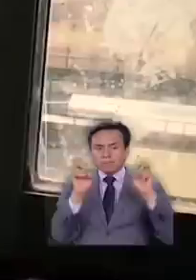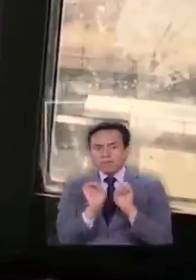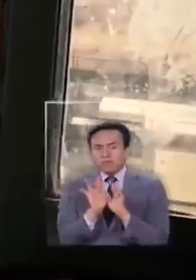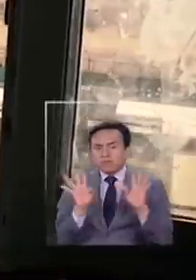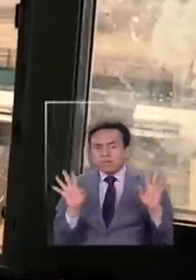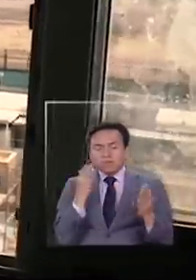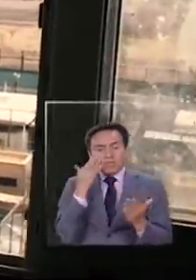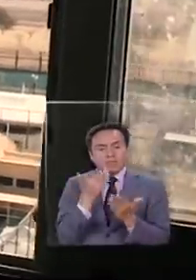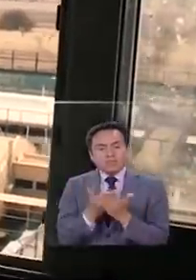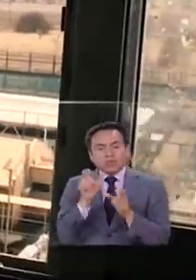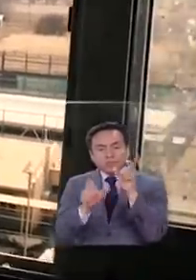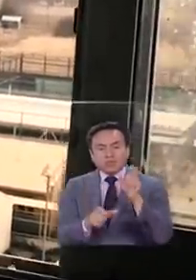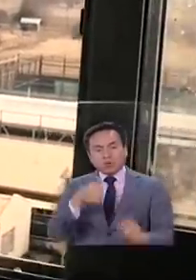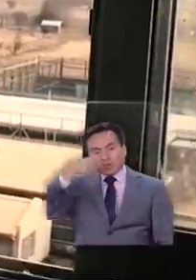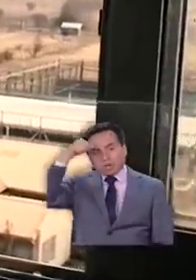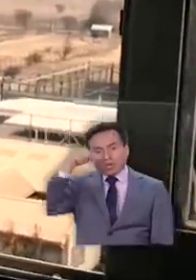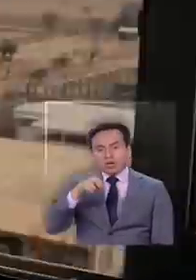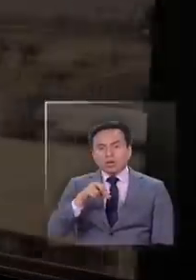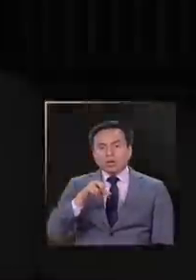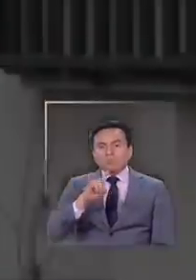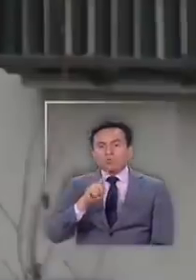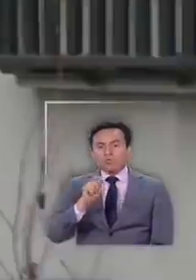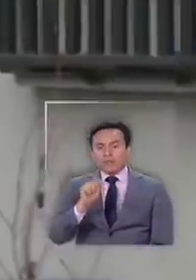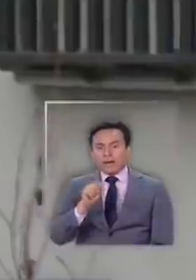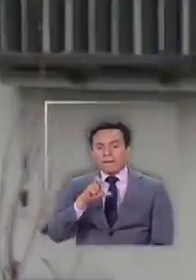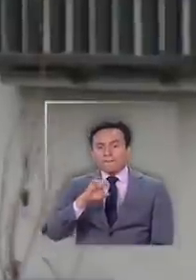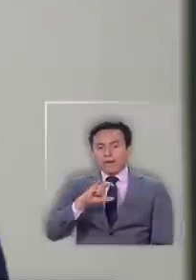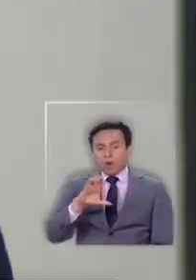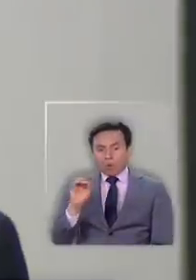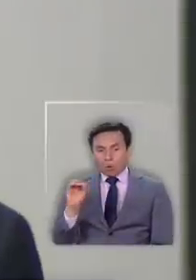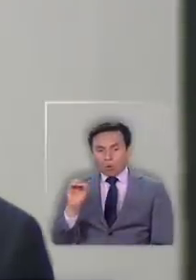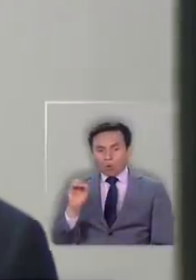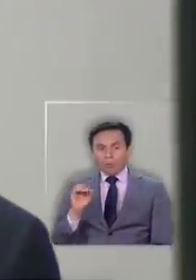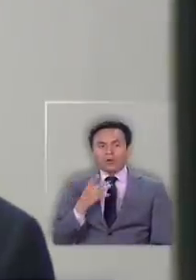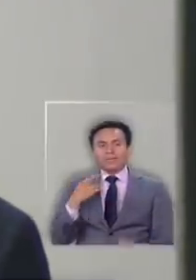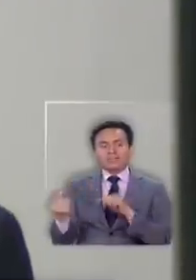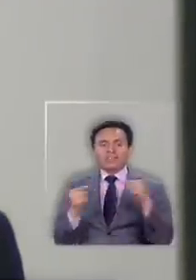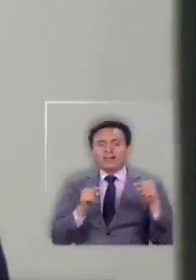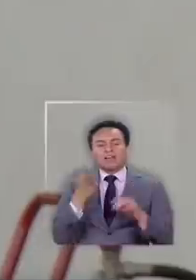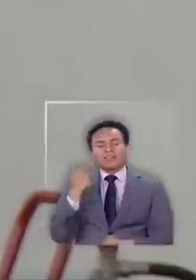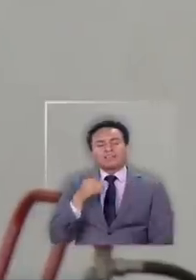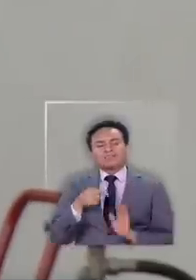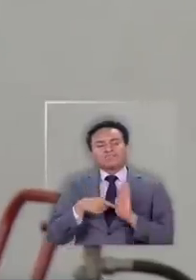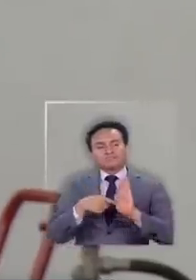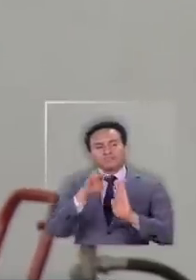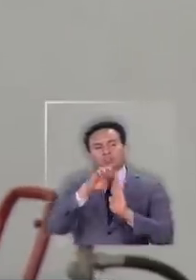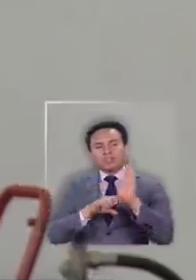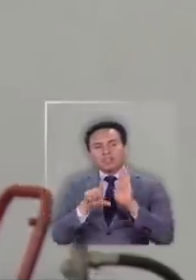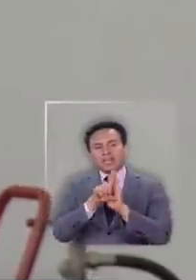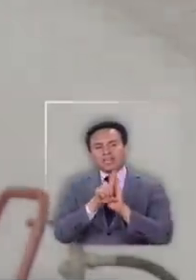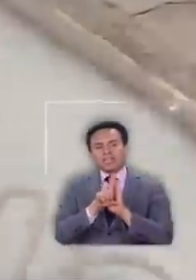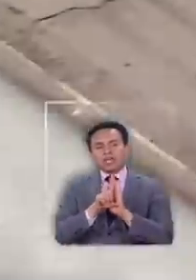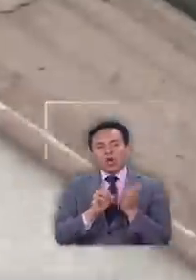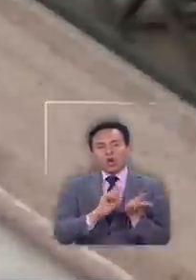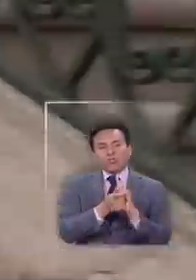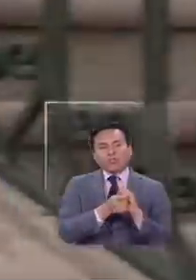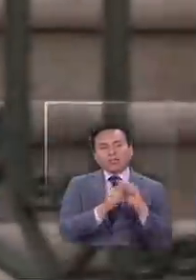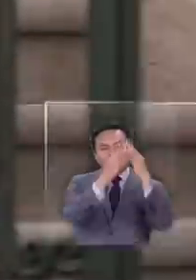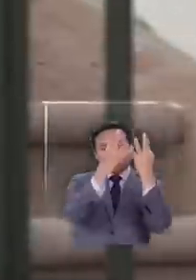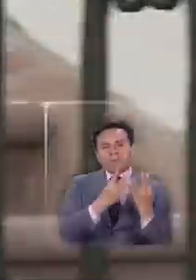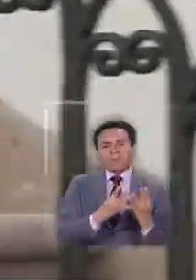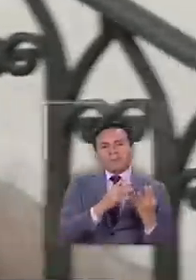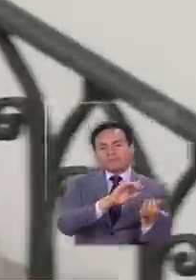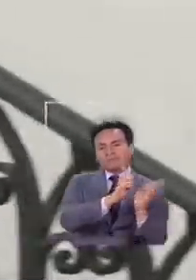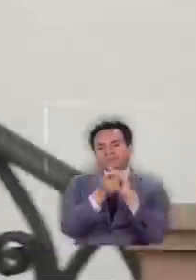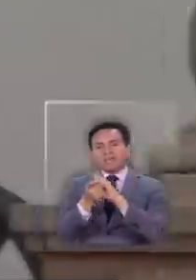eventual beneficio a los condenados de Punta Peuco? El debate se inició luego que el Ejecutivo enviara un proyecto de ley para conmutar la pena de prisión